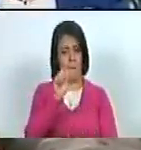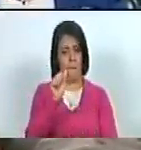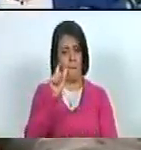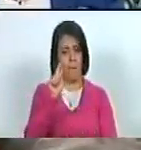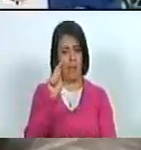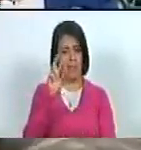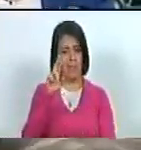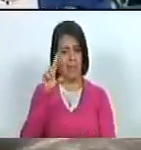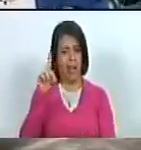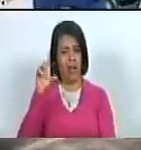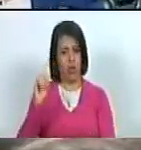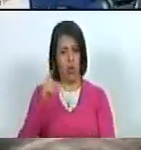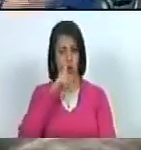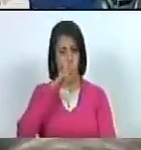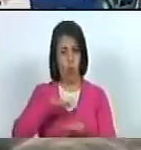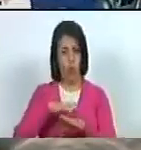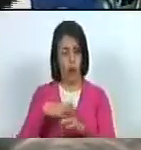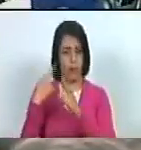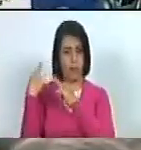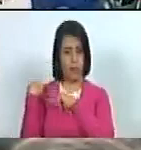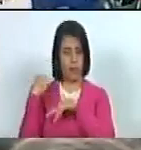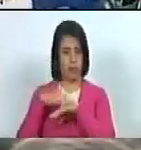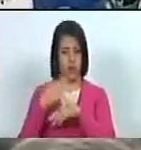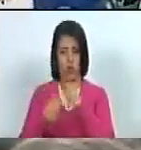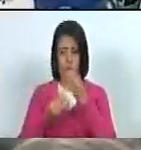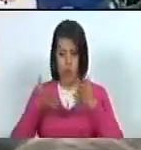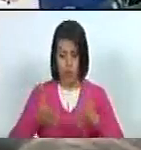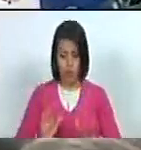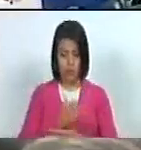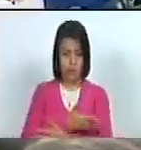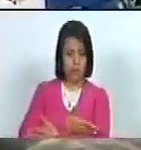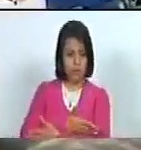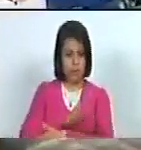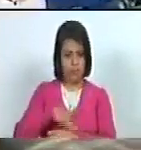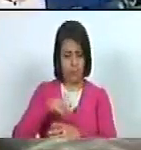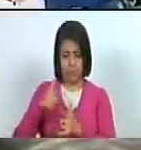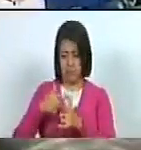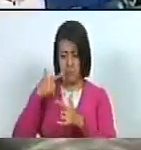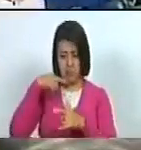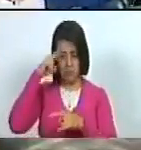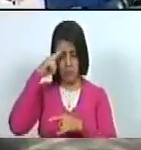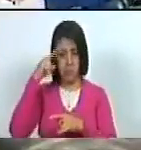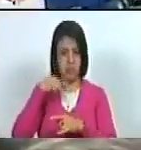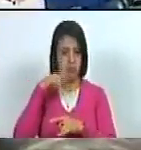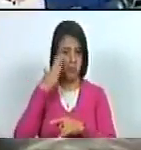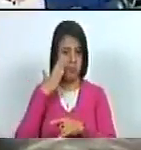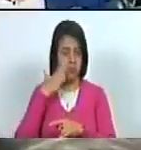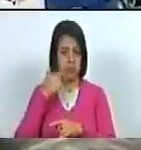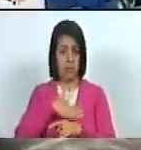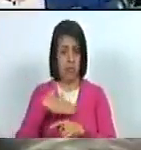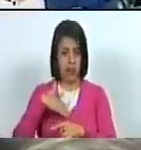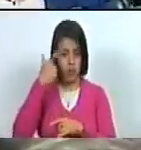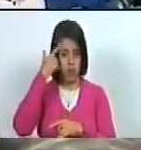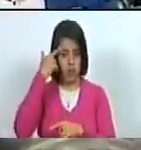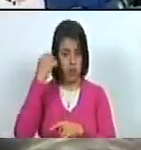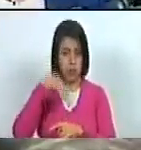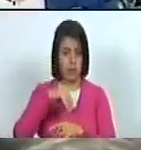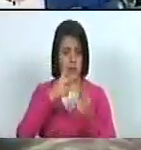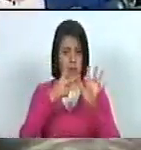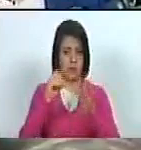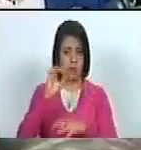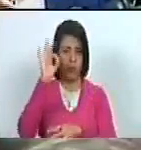ni culpa ni responsabilidad de cómo llegó a ello. Y por si no se entiende, quiero que sepan que más del